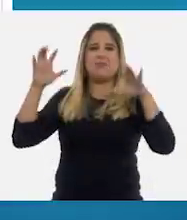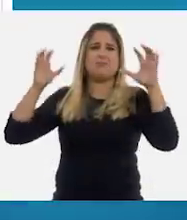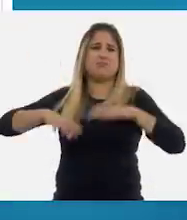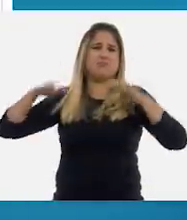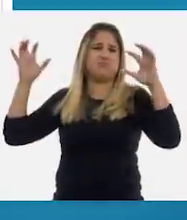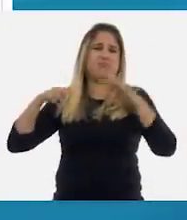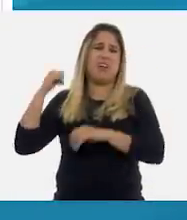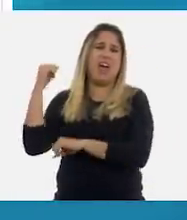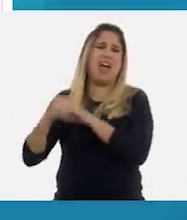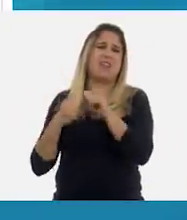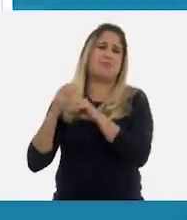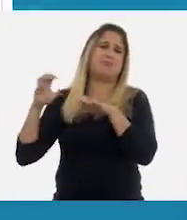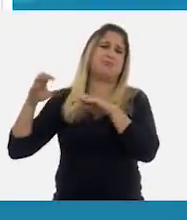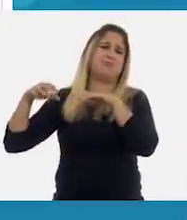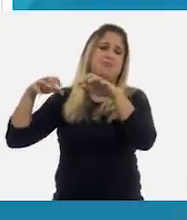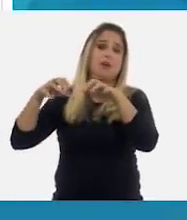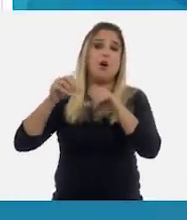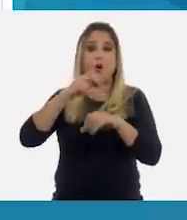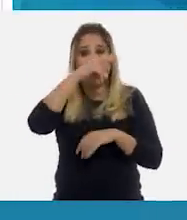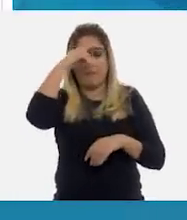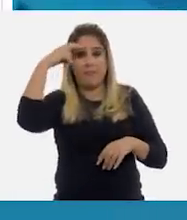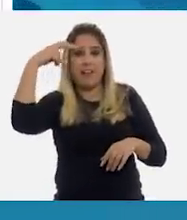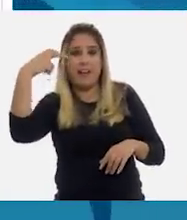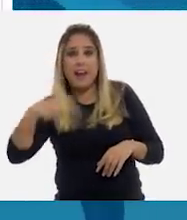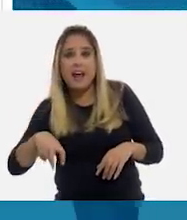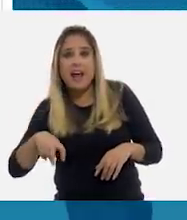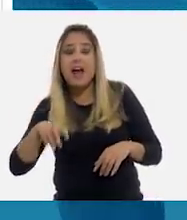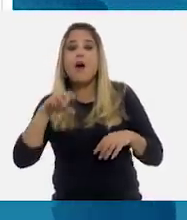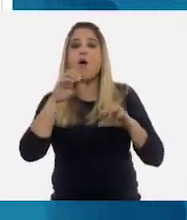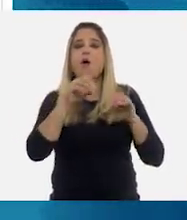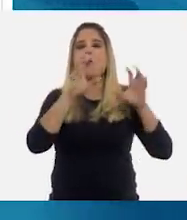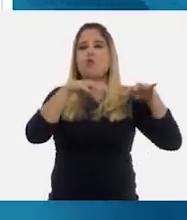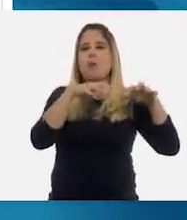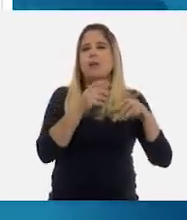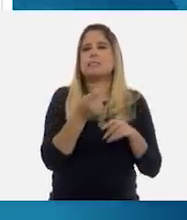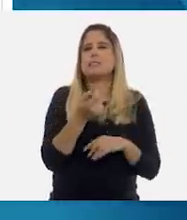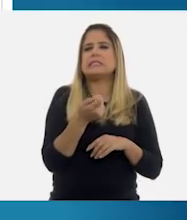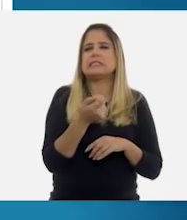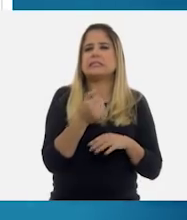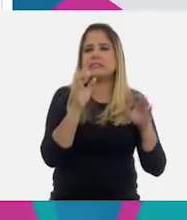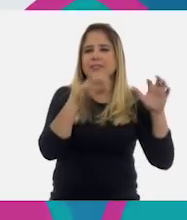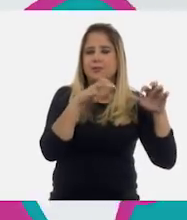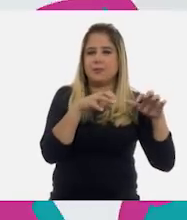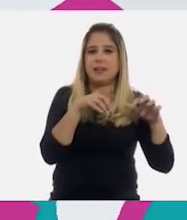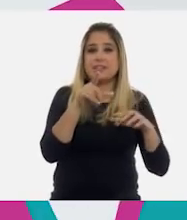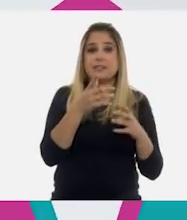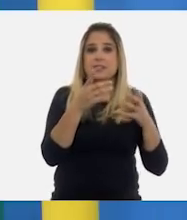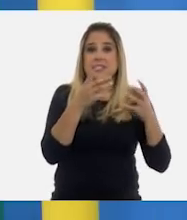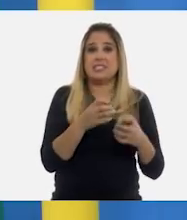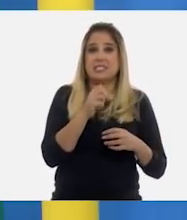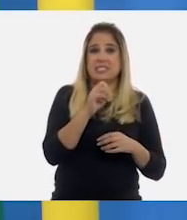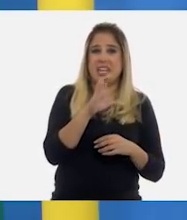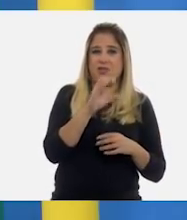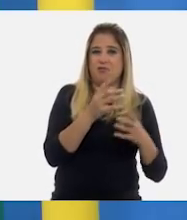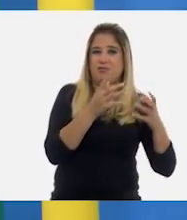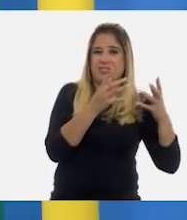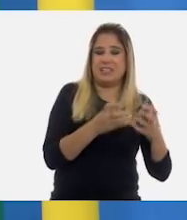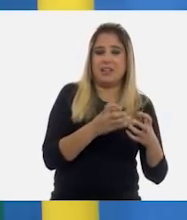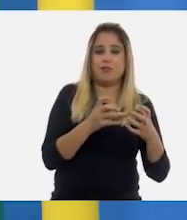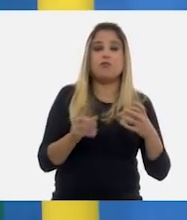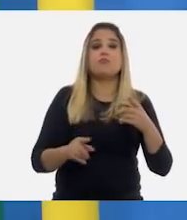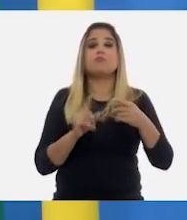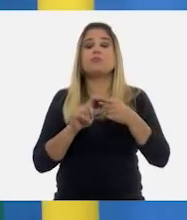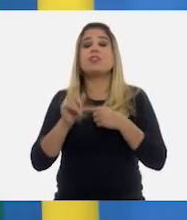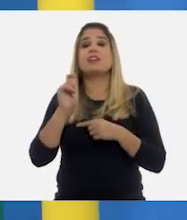y con lluvias en verano y con lluvias en, bueno, con lluvias escasas. De los secos se encuentran el